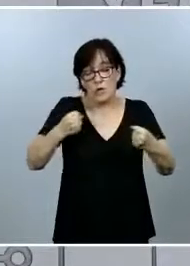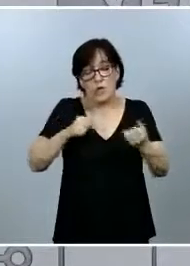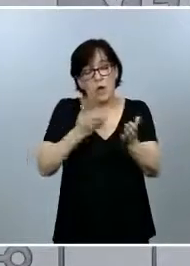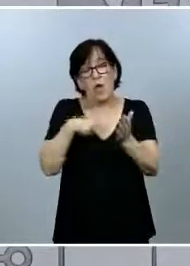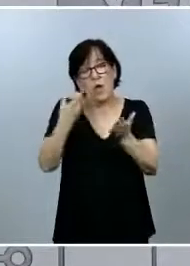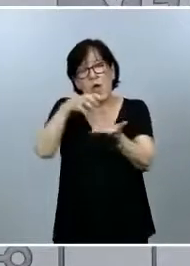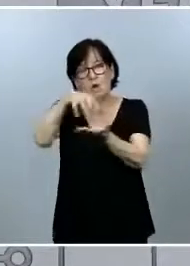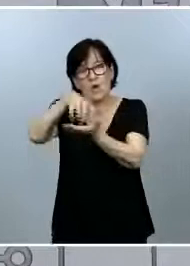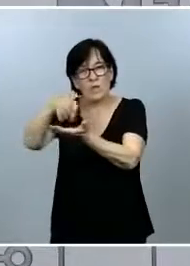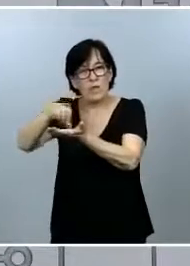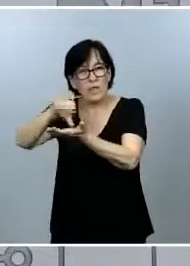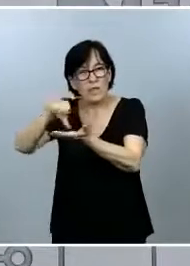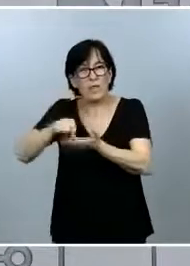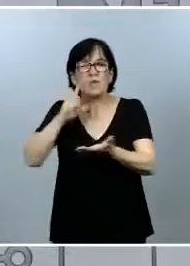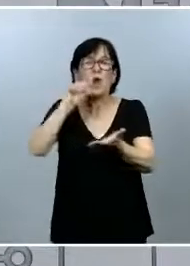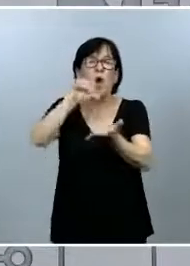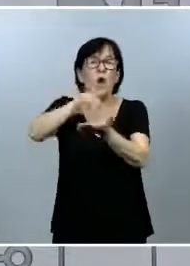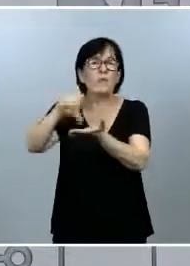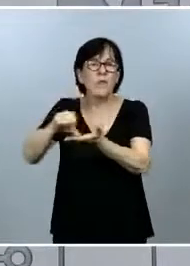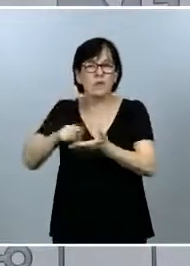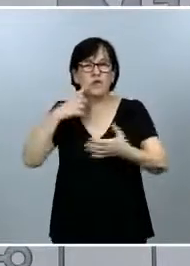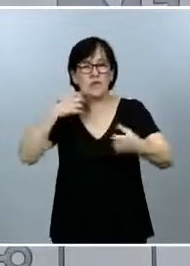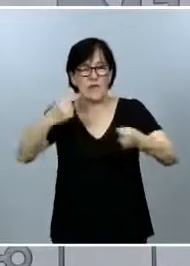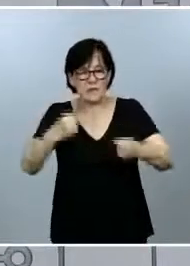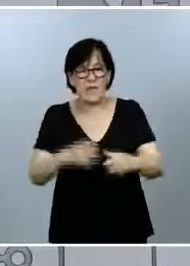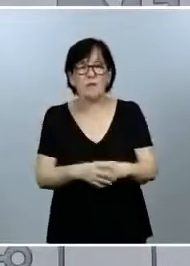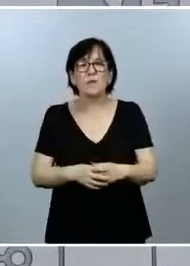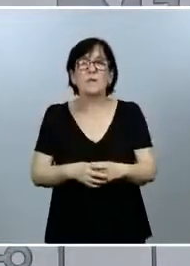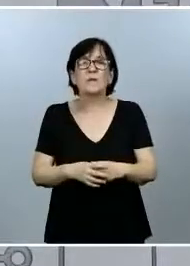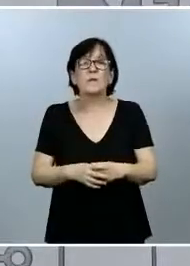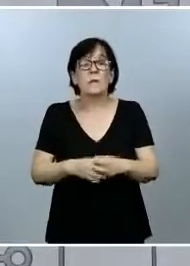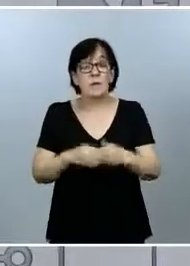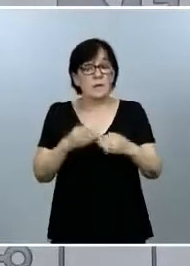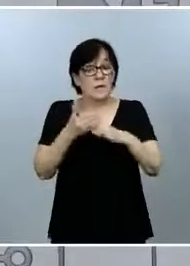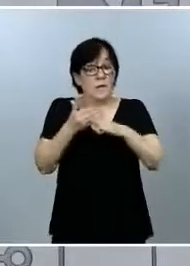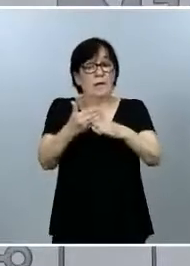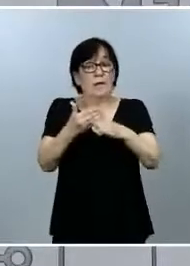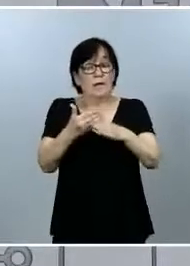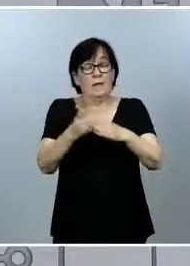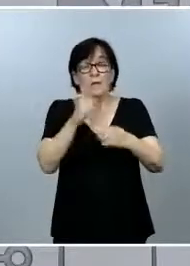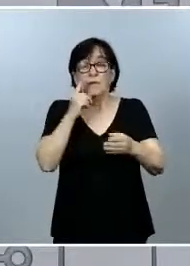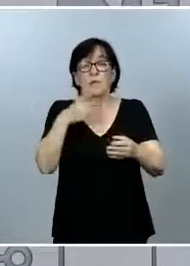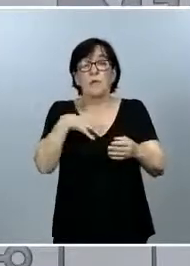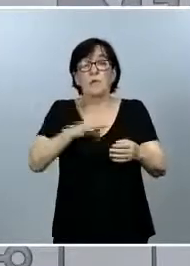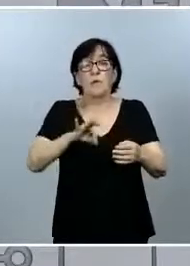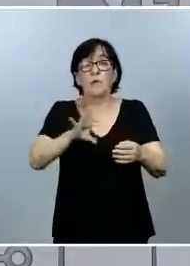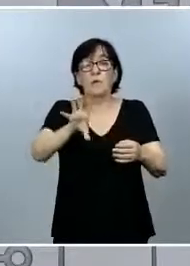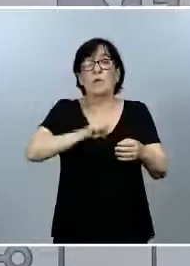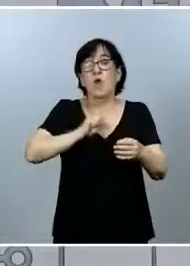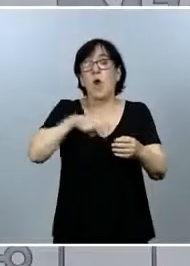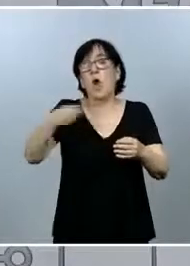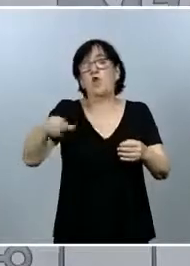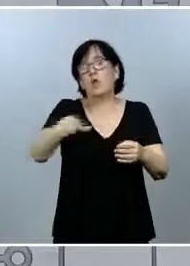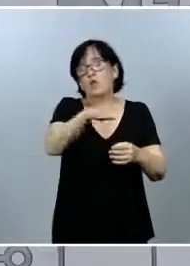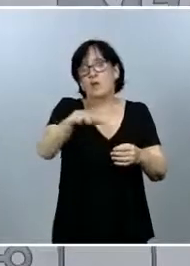donde trabajan o centros sanitarios, y el resto se han podido exponer en otros lugares, domicilio u otros.